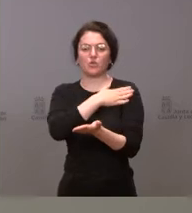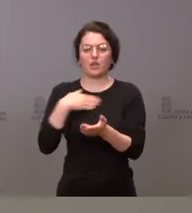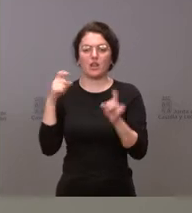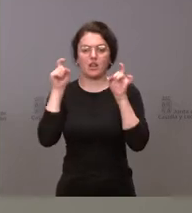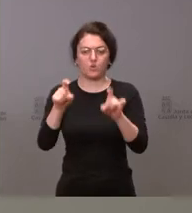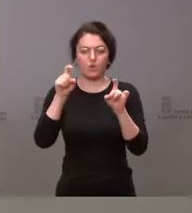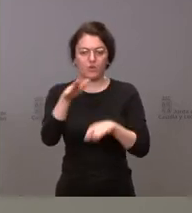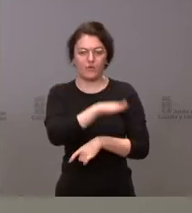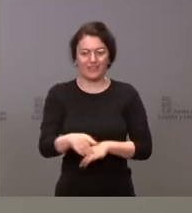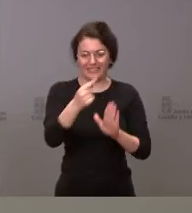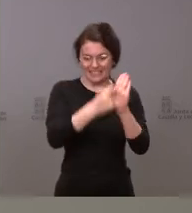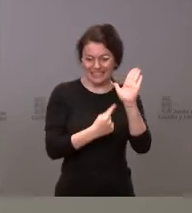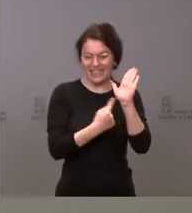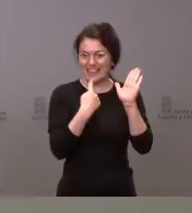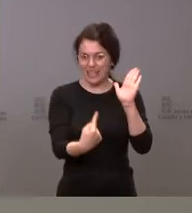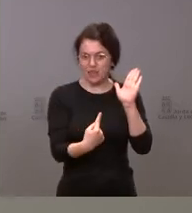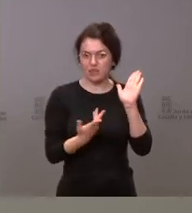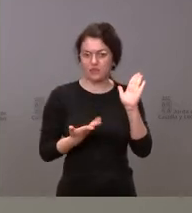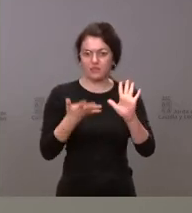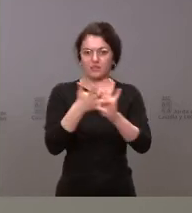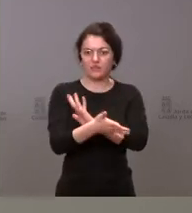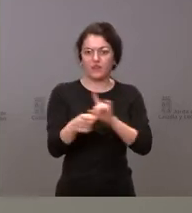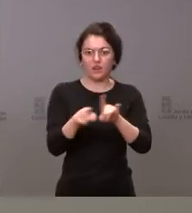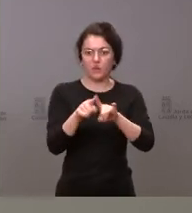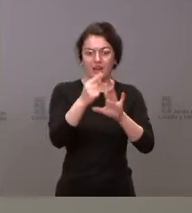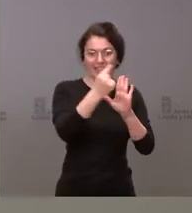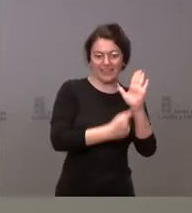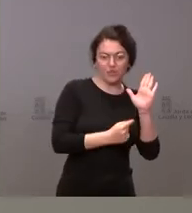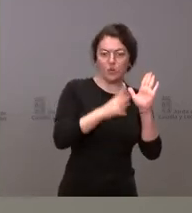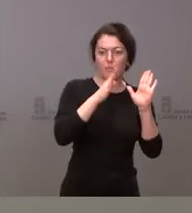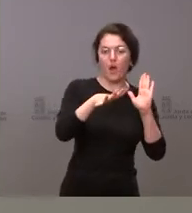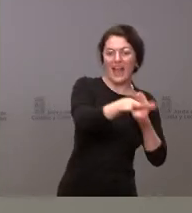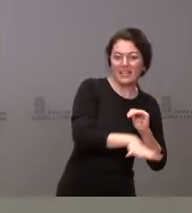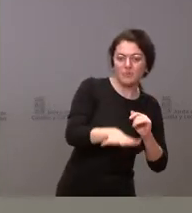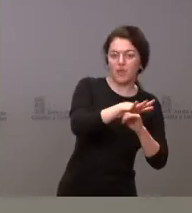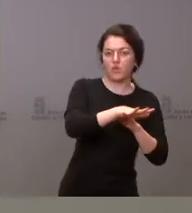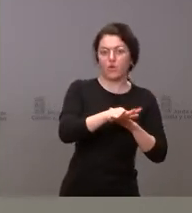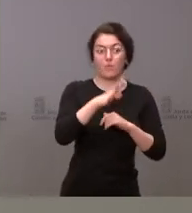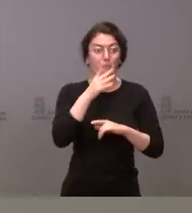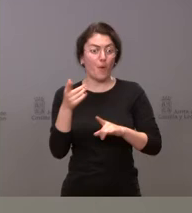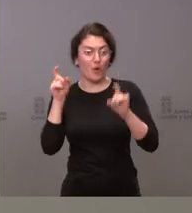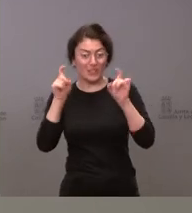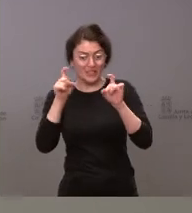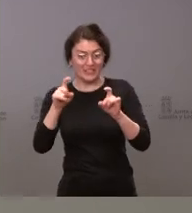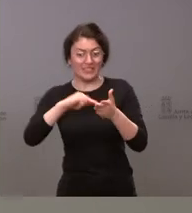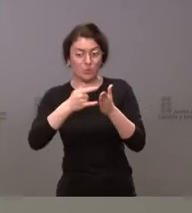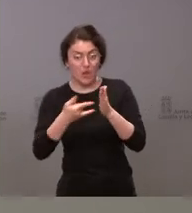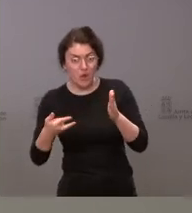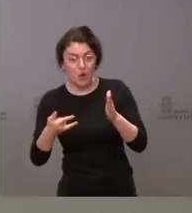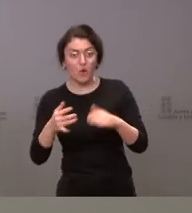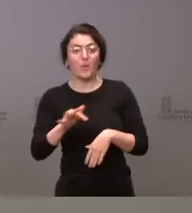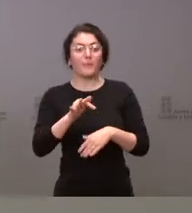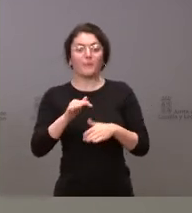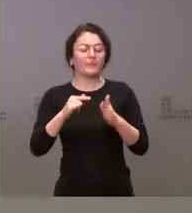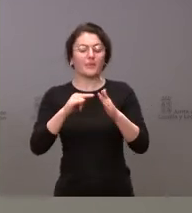educación infantil. Por tanto, ahí tienes que tener unos requisitos tanto de espacios, unos requisitos de titulación y unos requisitos también de ventilación. Por